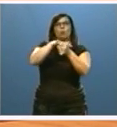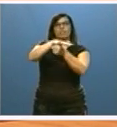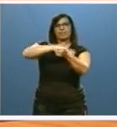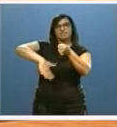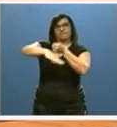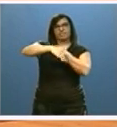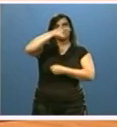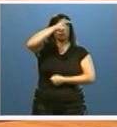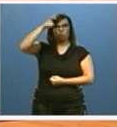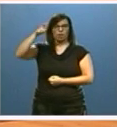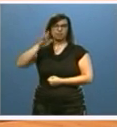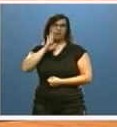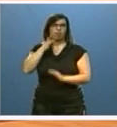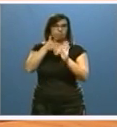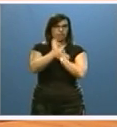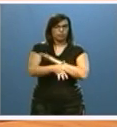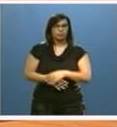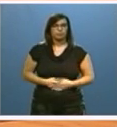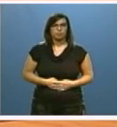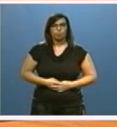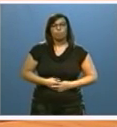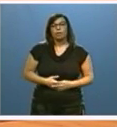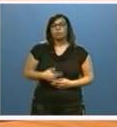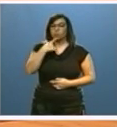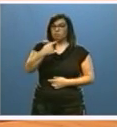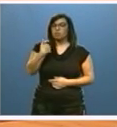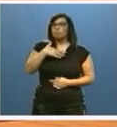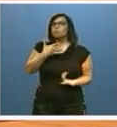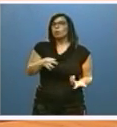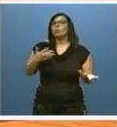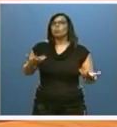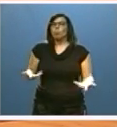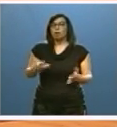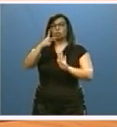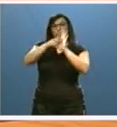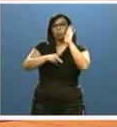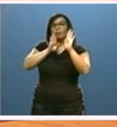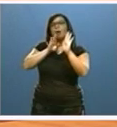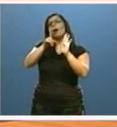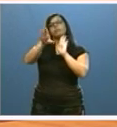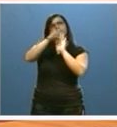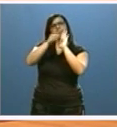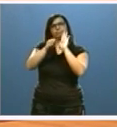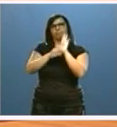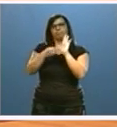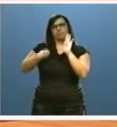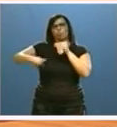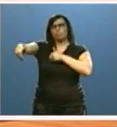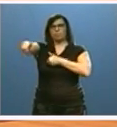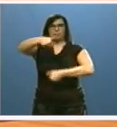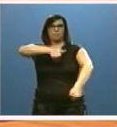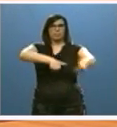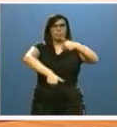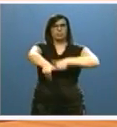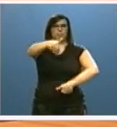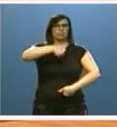Rurales. Puedo adelantar que esa norma va a recoger una serie de demandas de las entidades